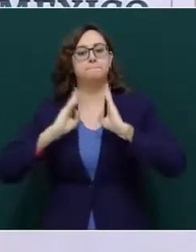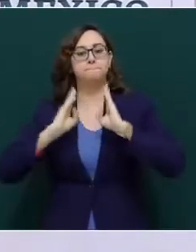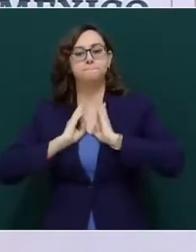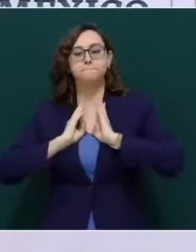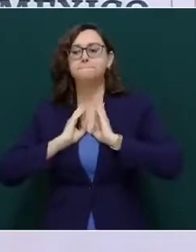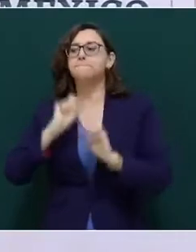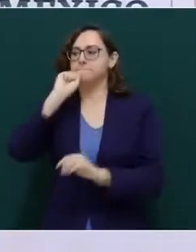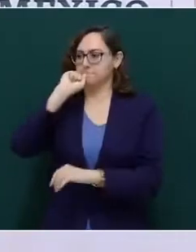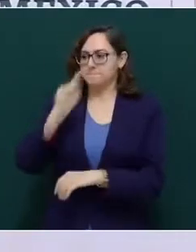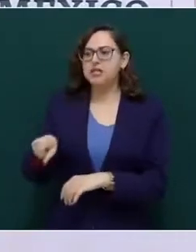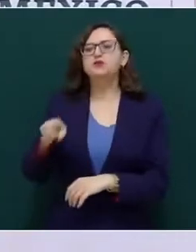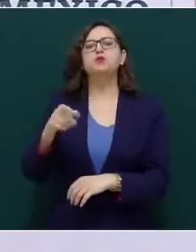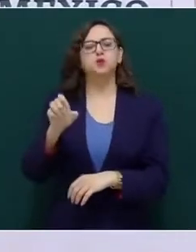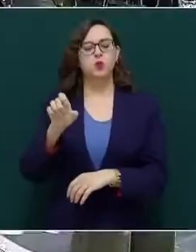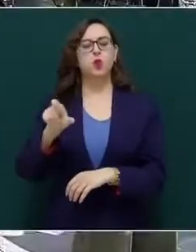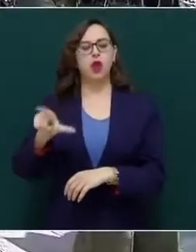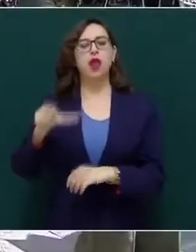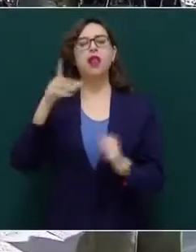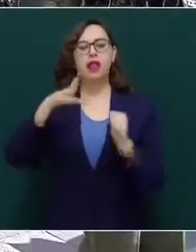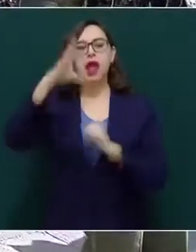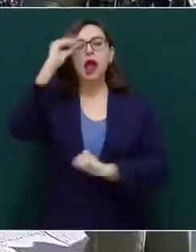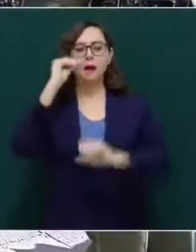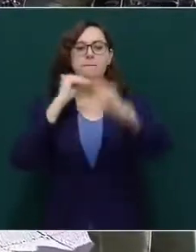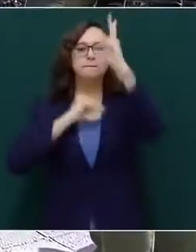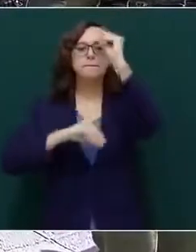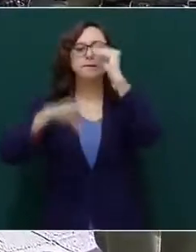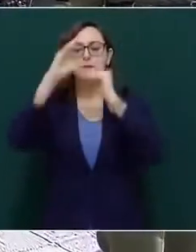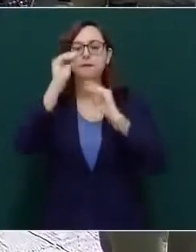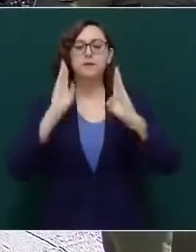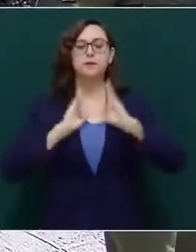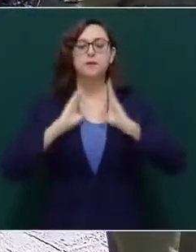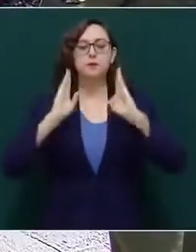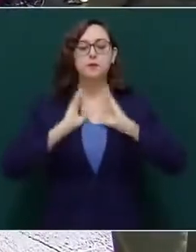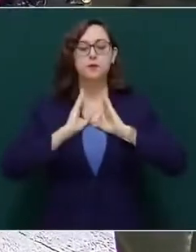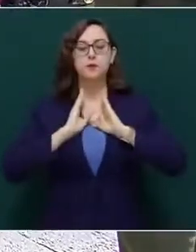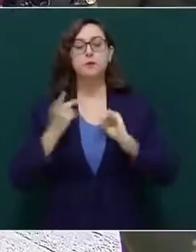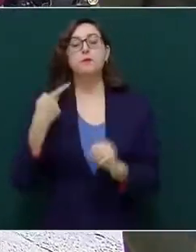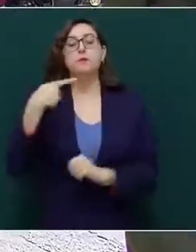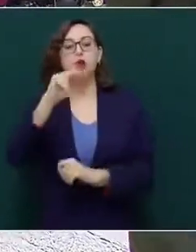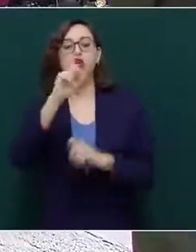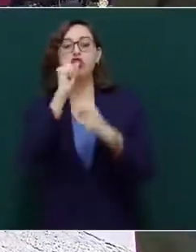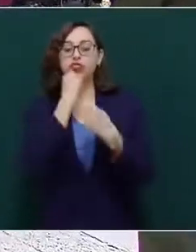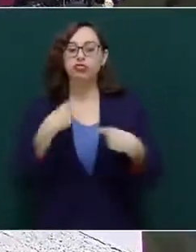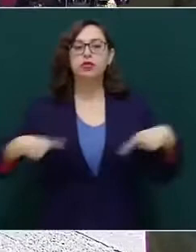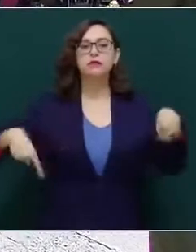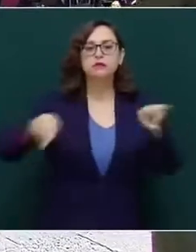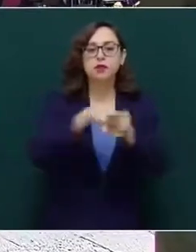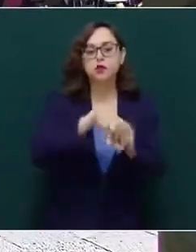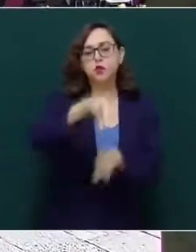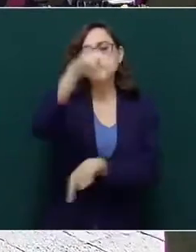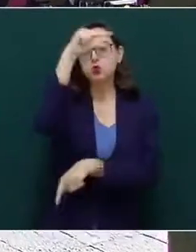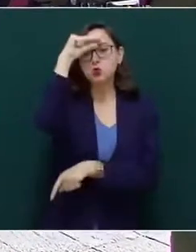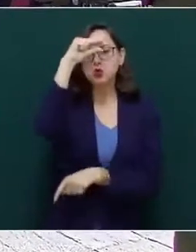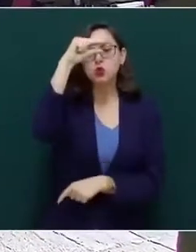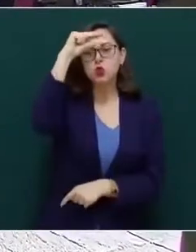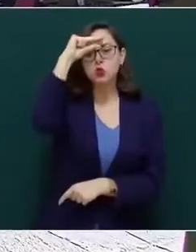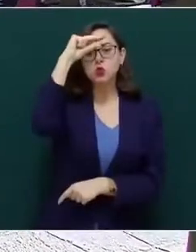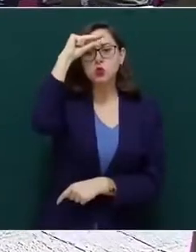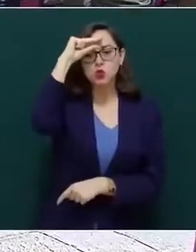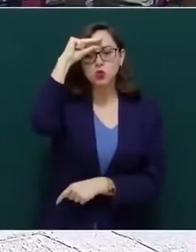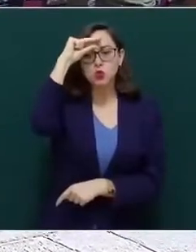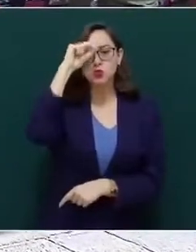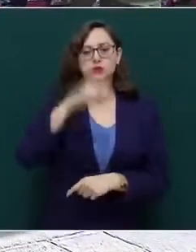pero al mismo tiempo era un hombre ilustrado y, como solía decirse,